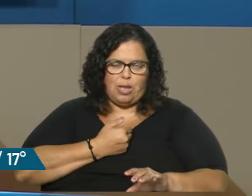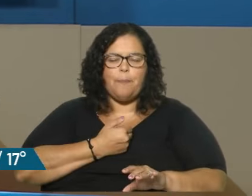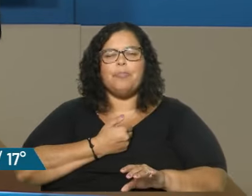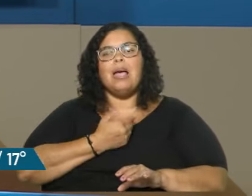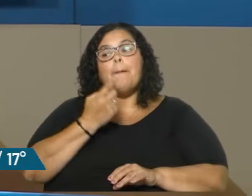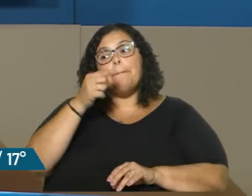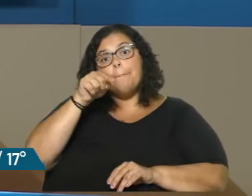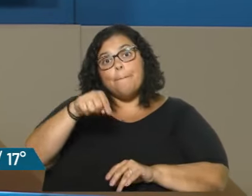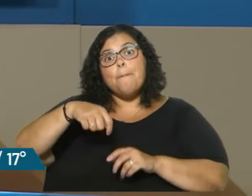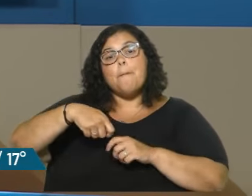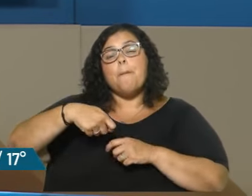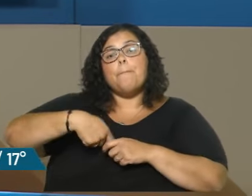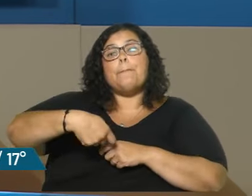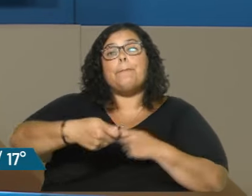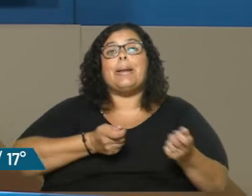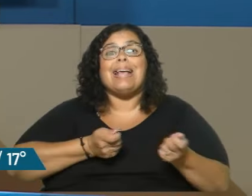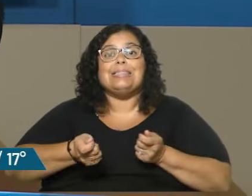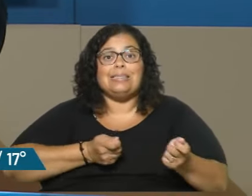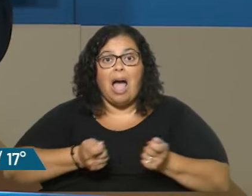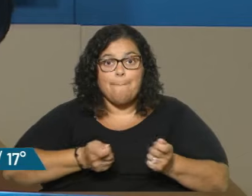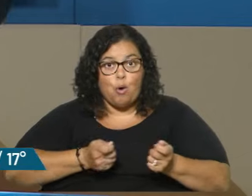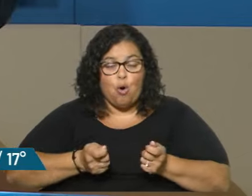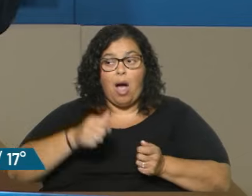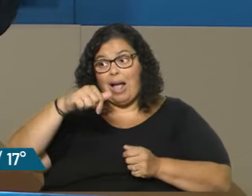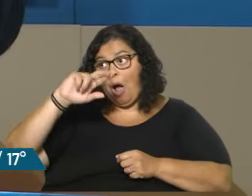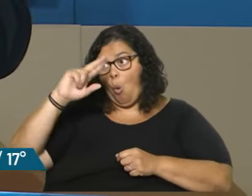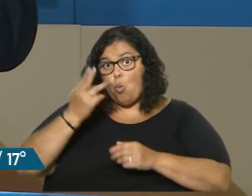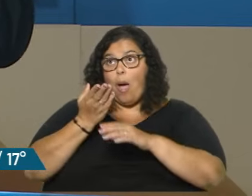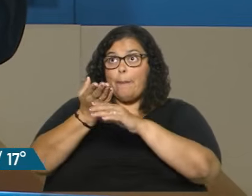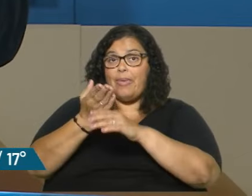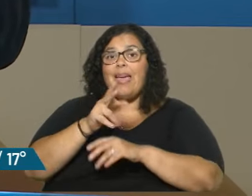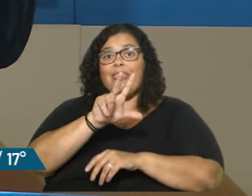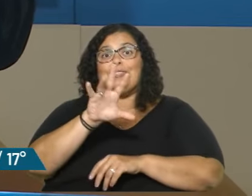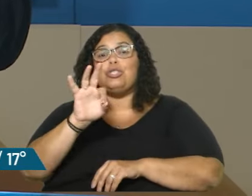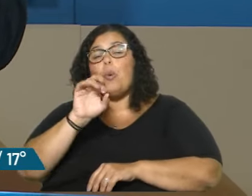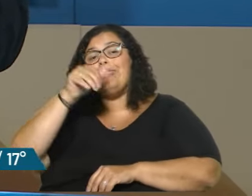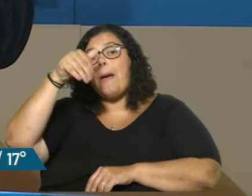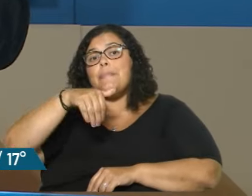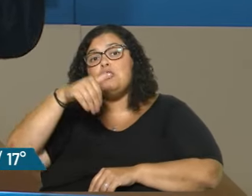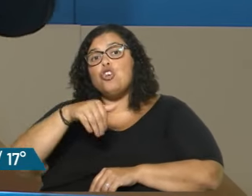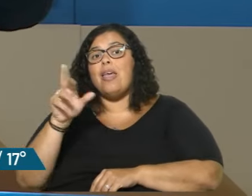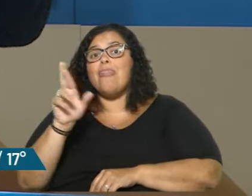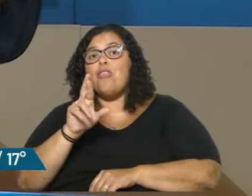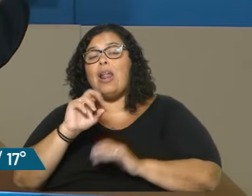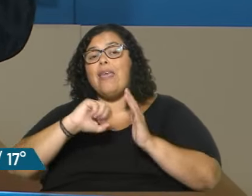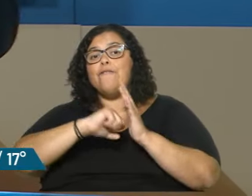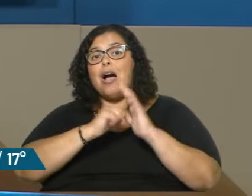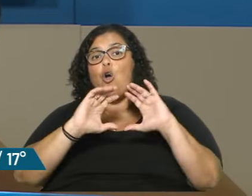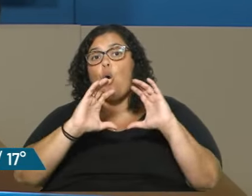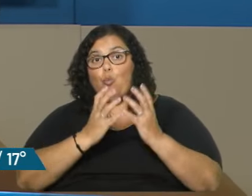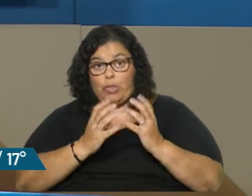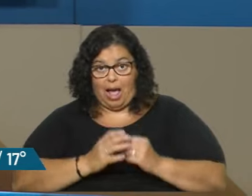Este préstamo, esta línea de crédito que Uruguay adopta, ¿verdad? De 350 millones de dólares del Banco Mundial, fue el primer país,